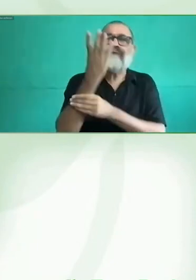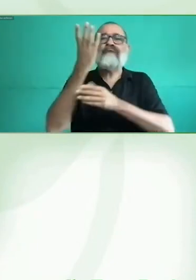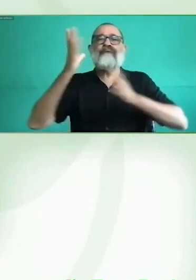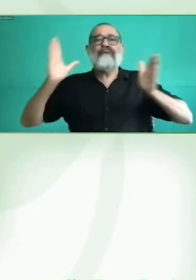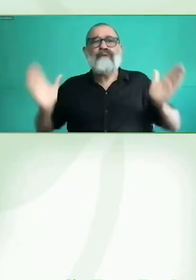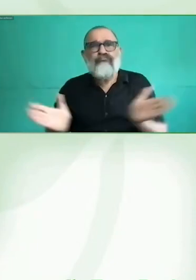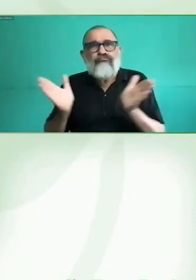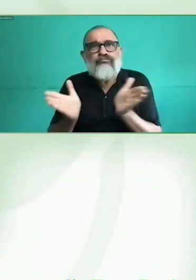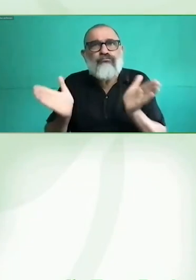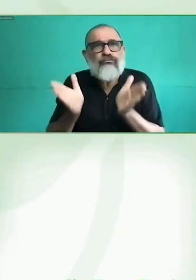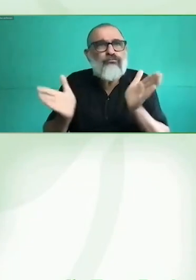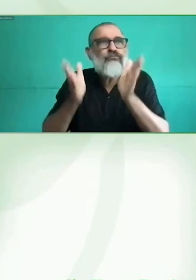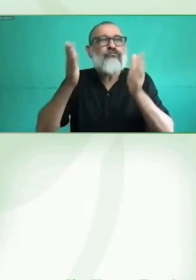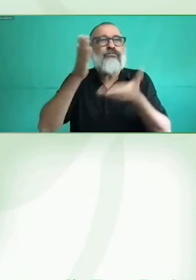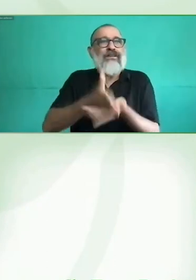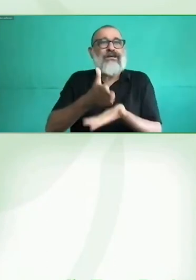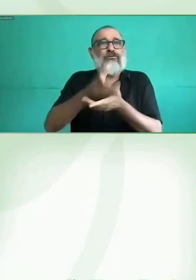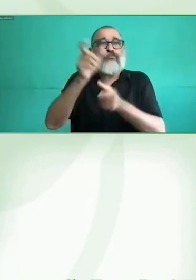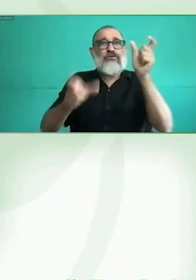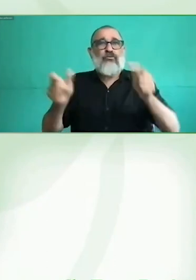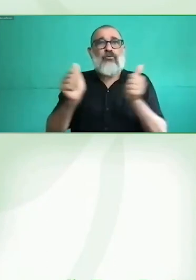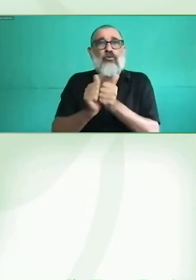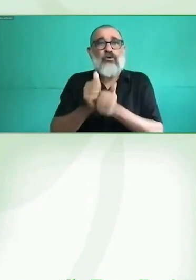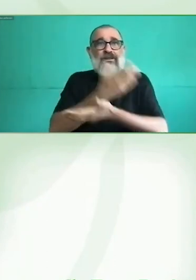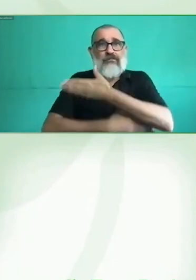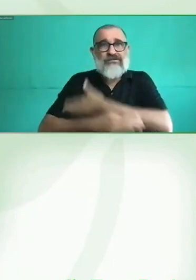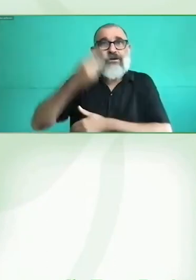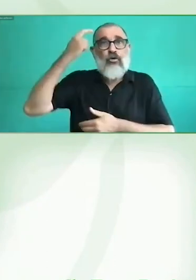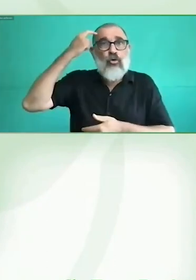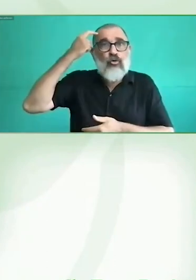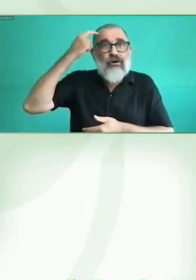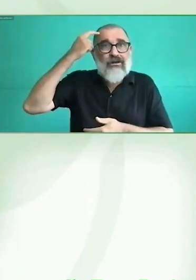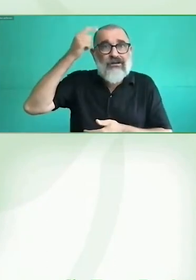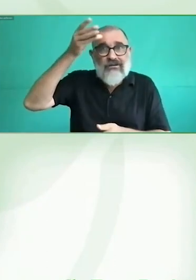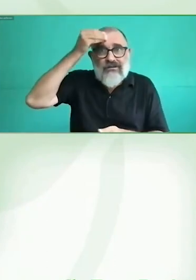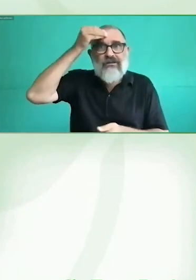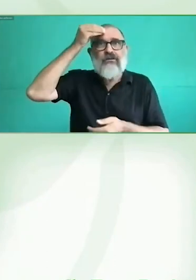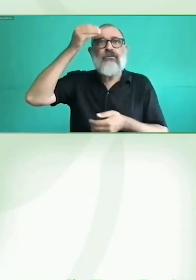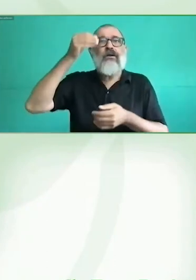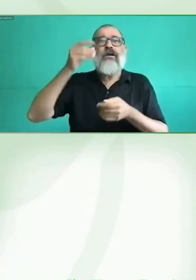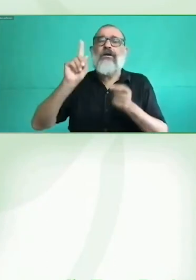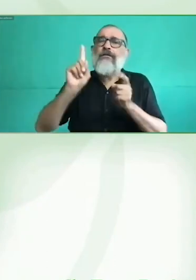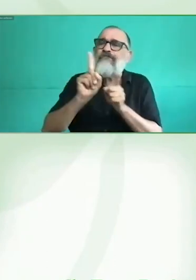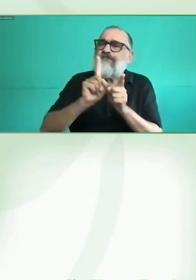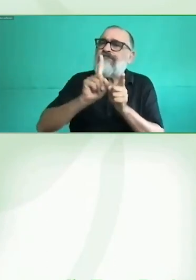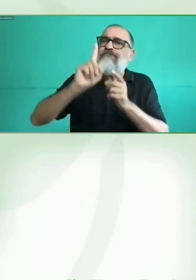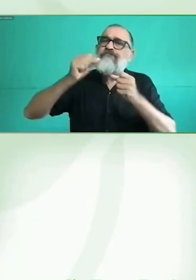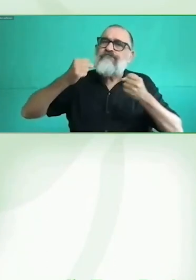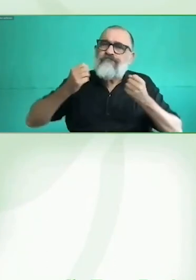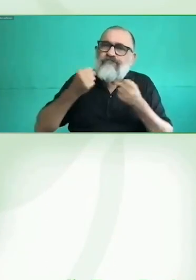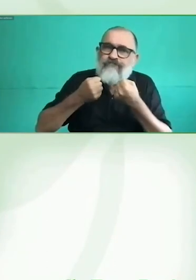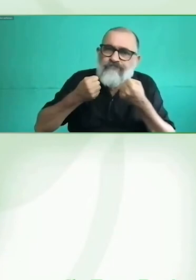Unidos y nos quiere también compartir su saludo, su bienvenida a través de un vídeo.